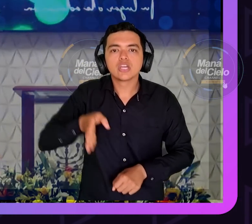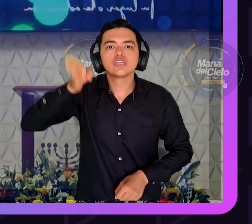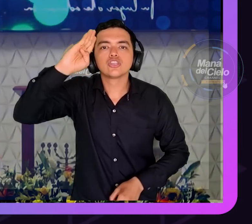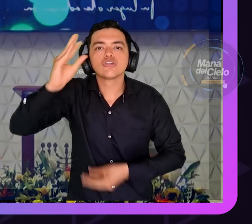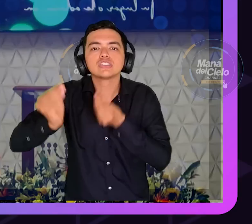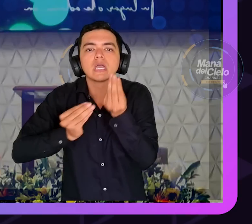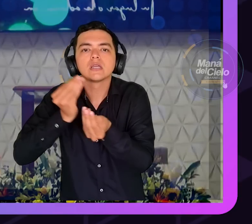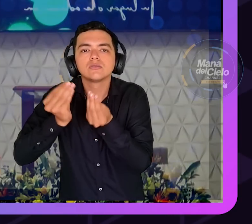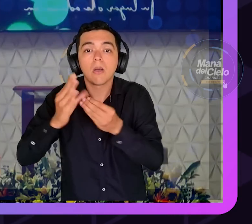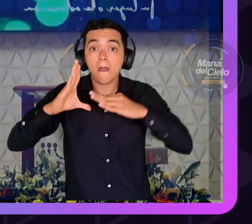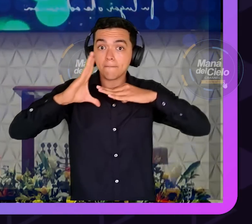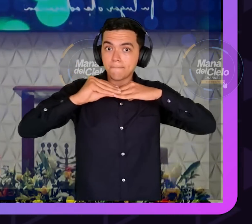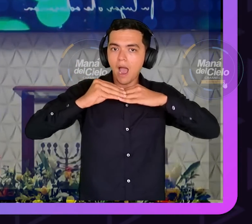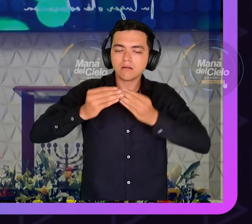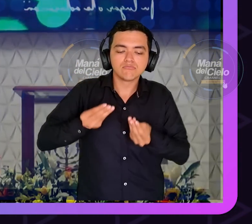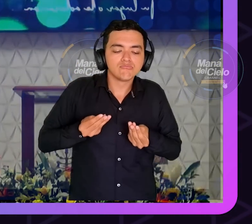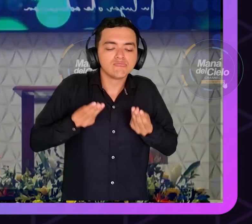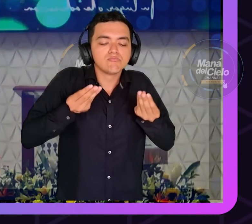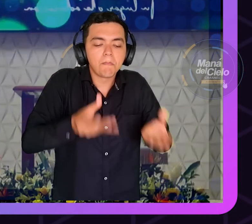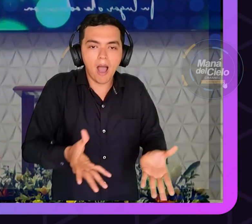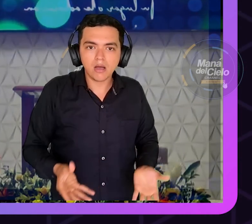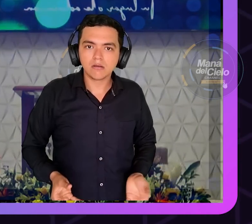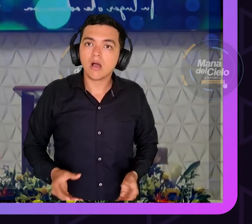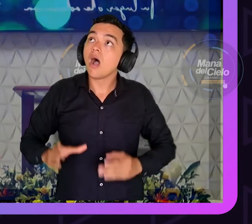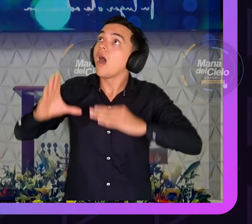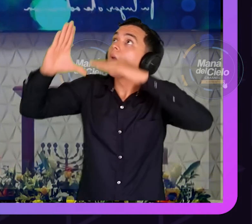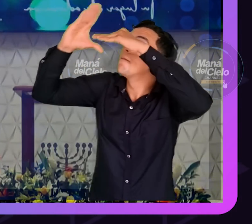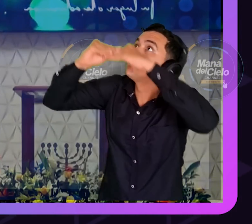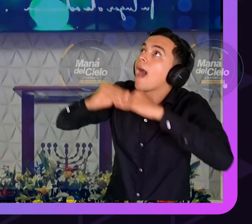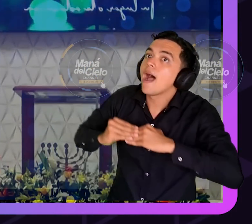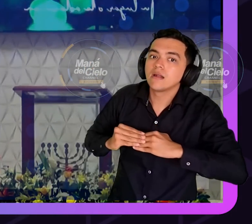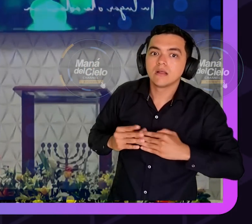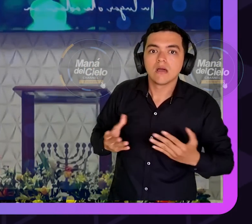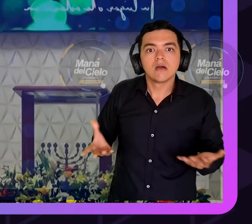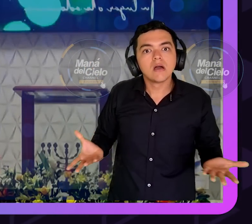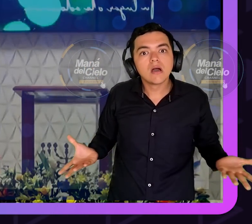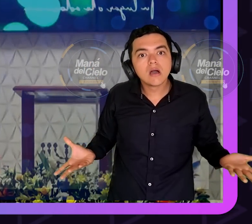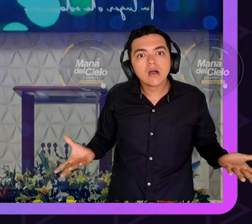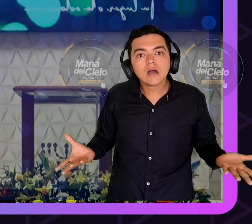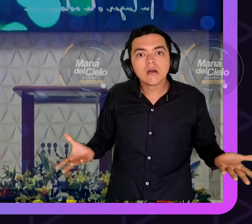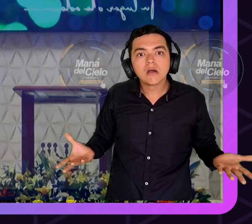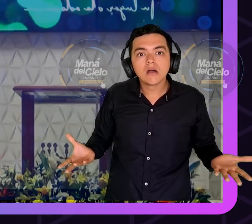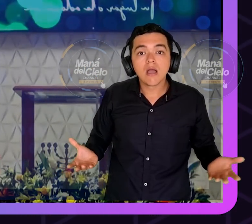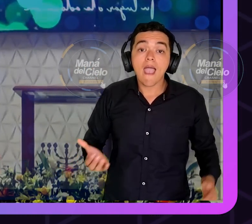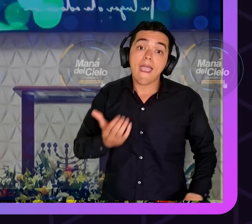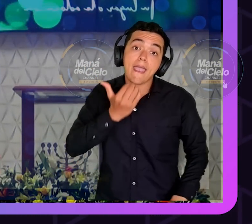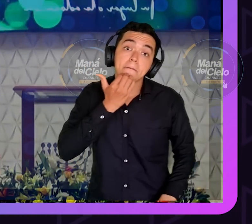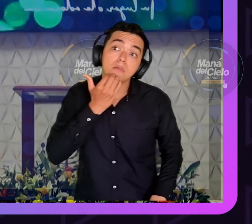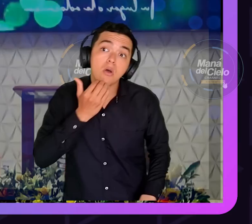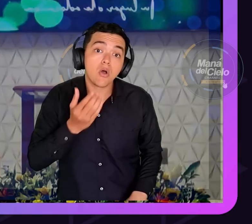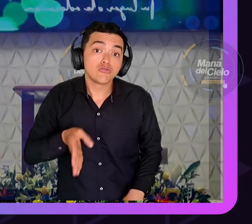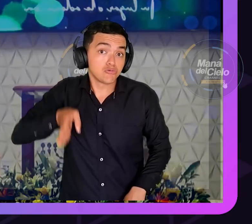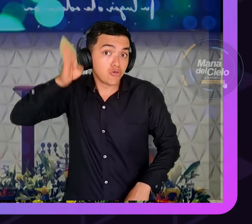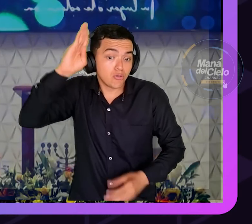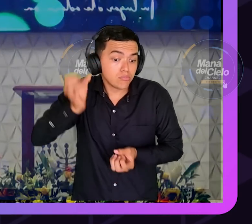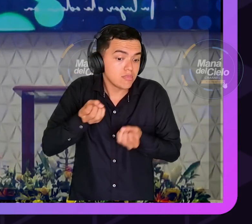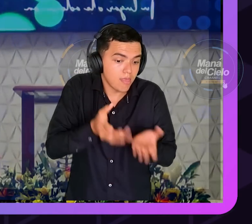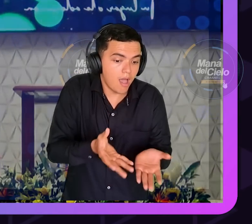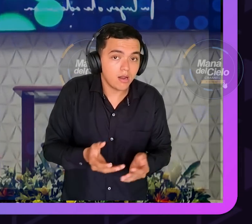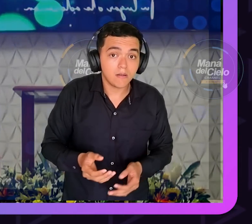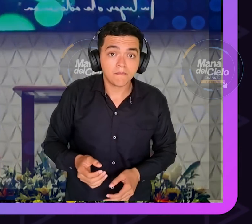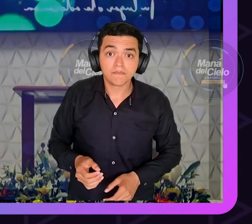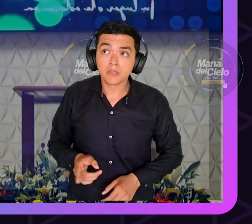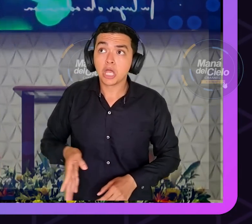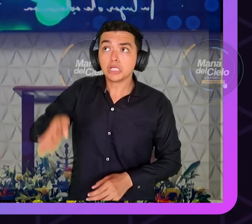discuto pero que puede caer pan de ahí yo lo creo porque si no creo eso es que no creo que Dios es quien es Dios es